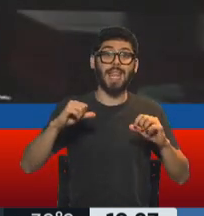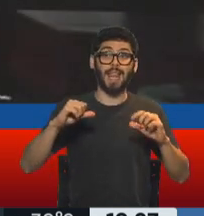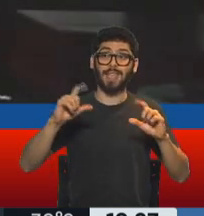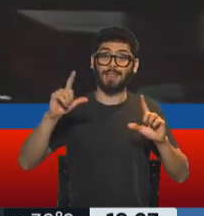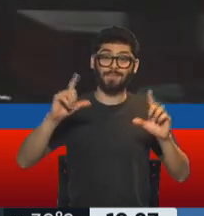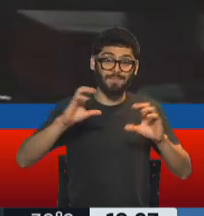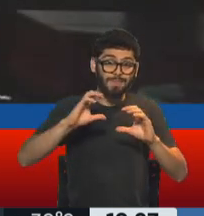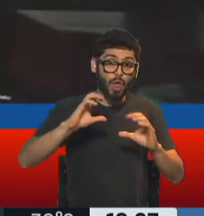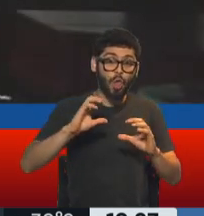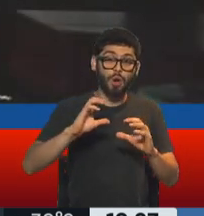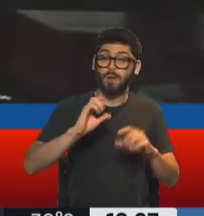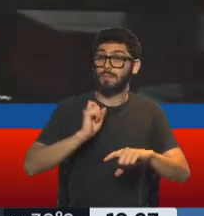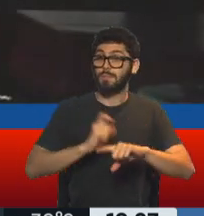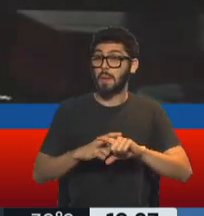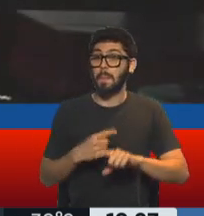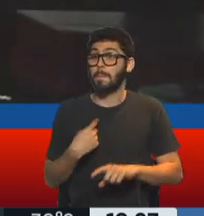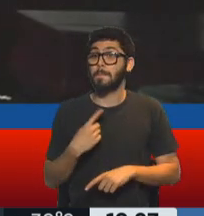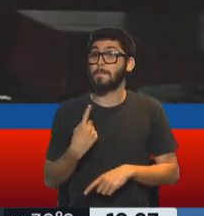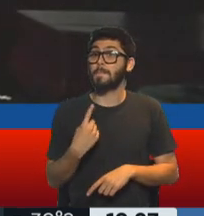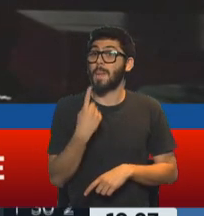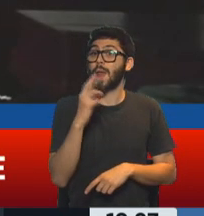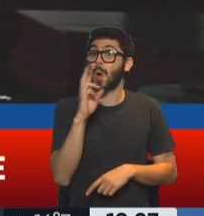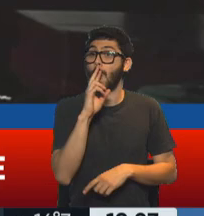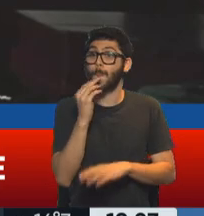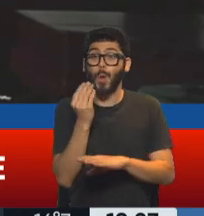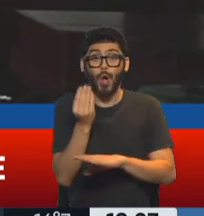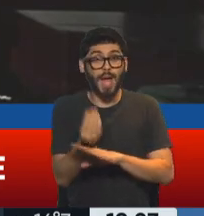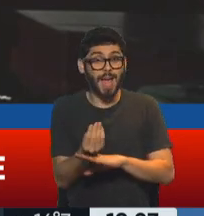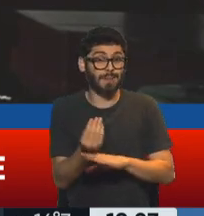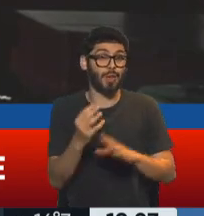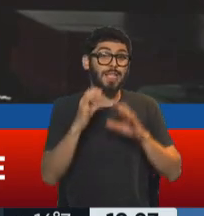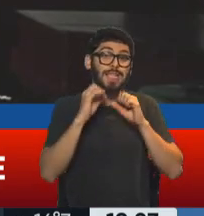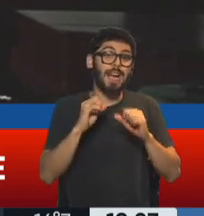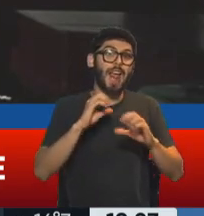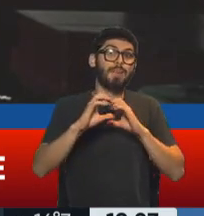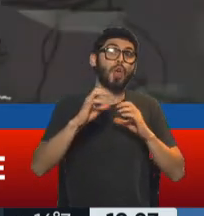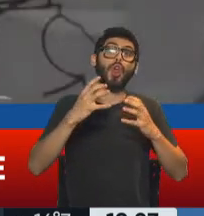ser la primera mujer secretaria de medios de la Nación.